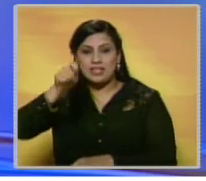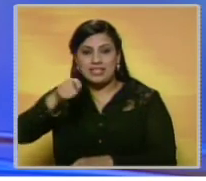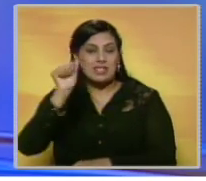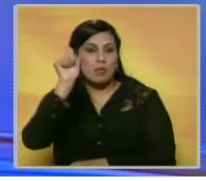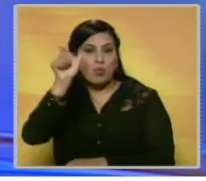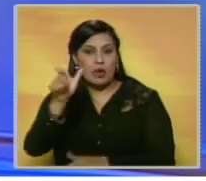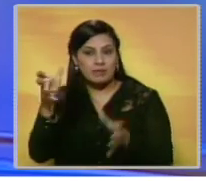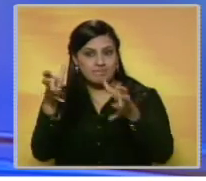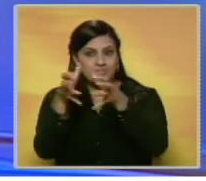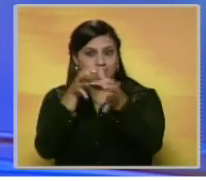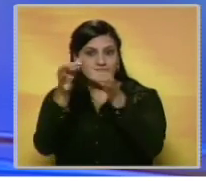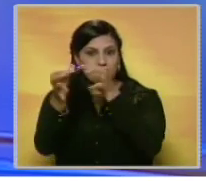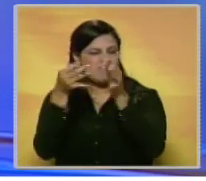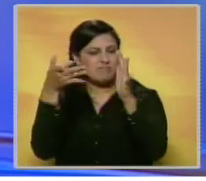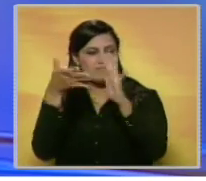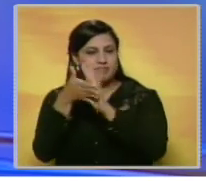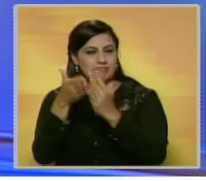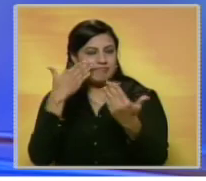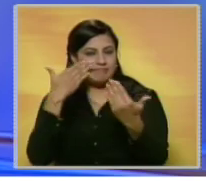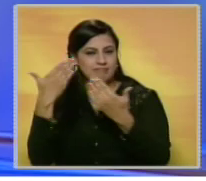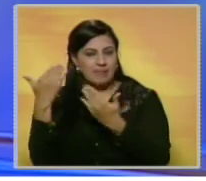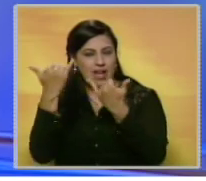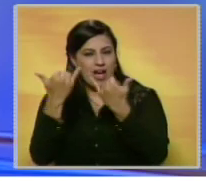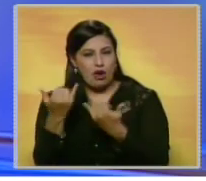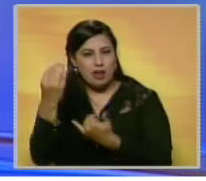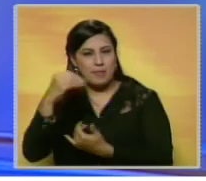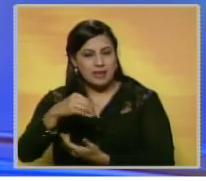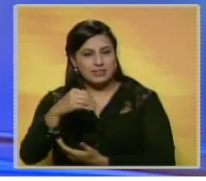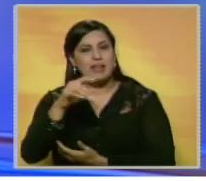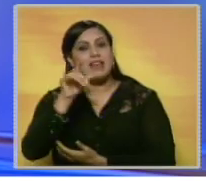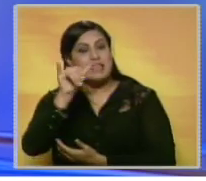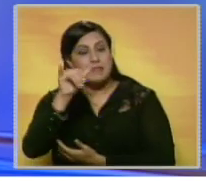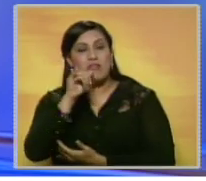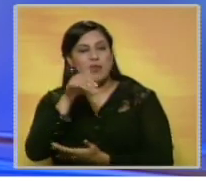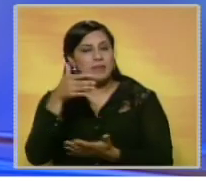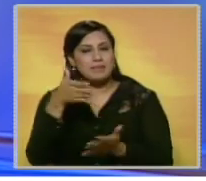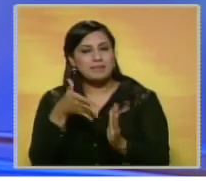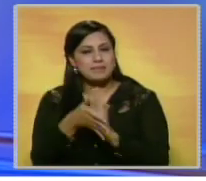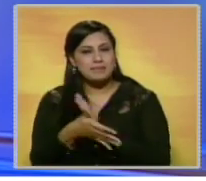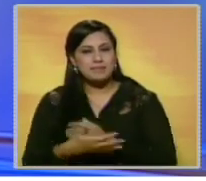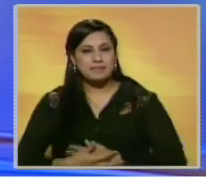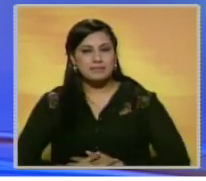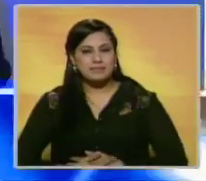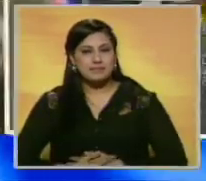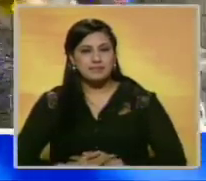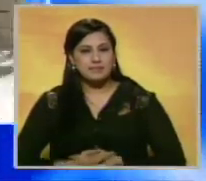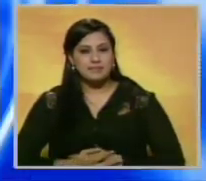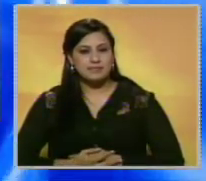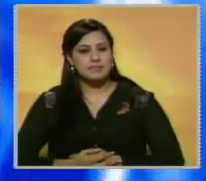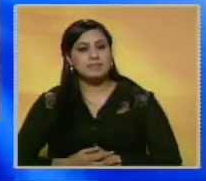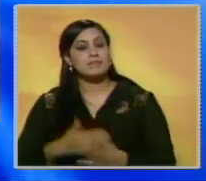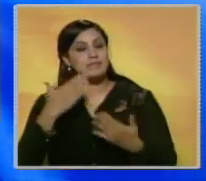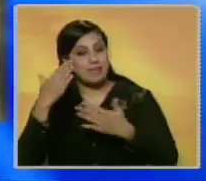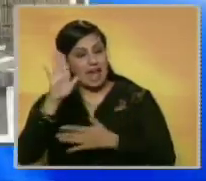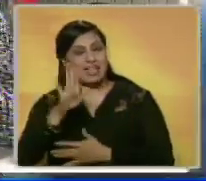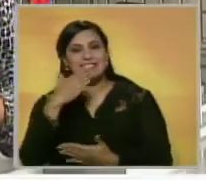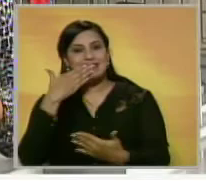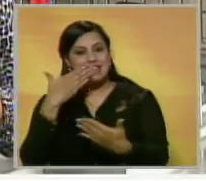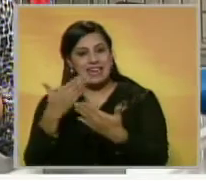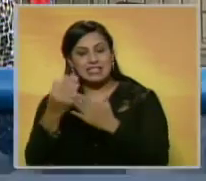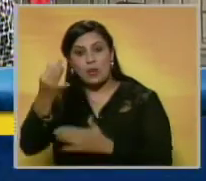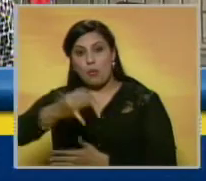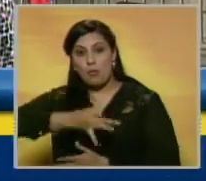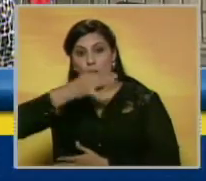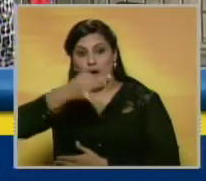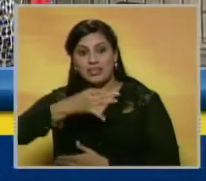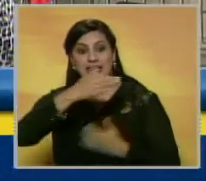Gladys Gutiérrez. Victoria Joseph se encuentra en la sede del Máximo Juzgado y desde allí nos amplía la información. Sí, así es, gracias. Muy